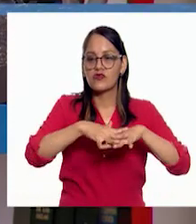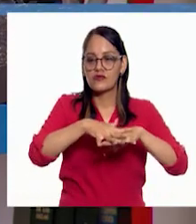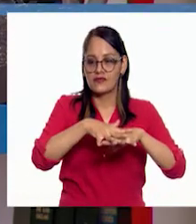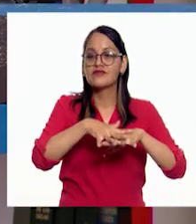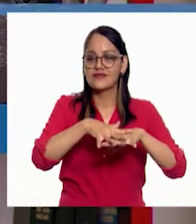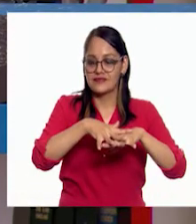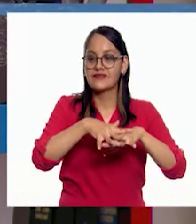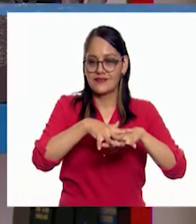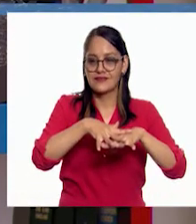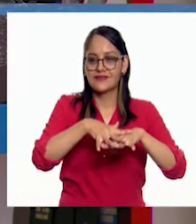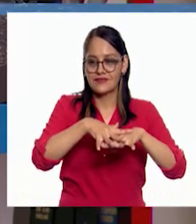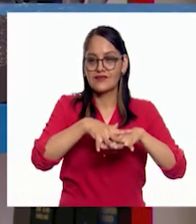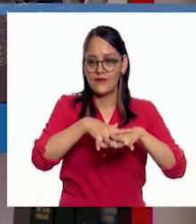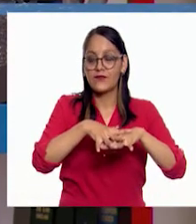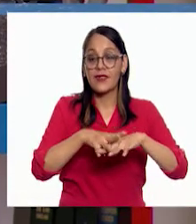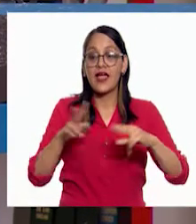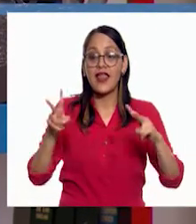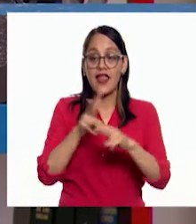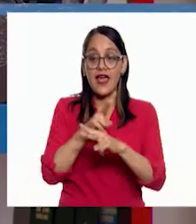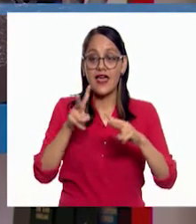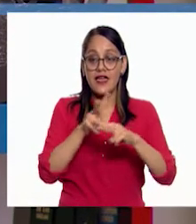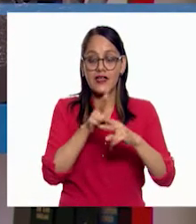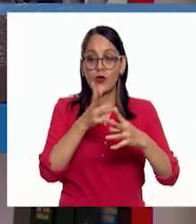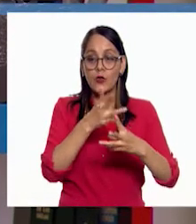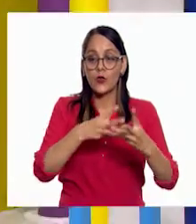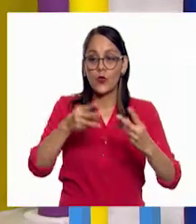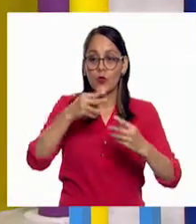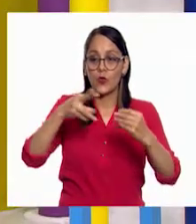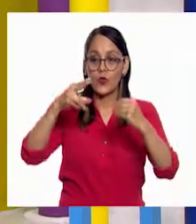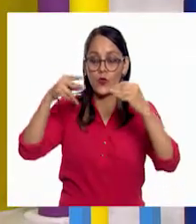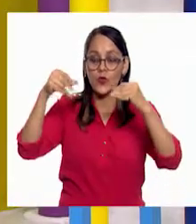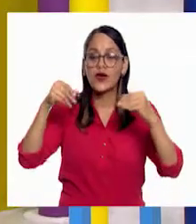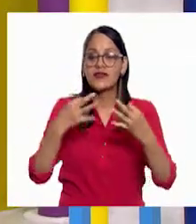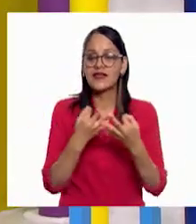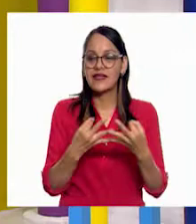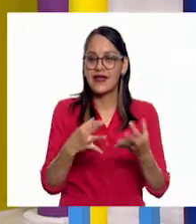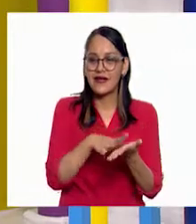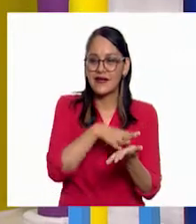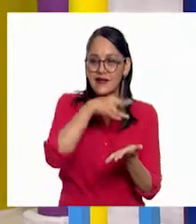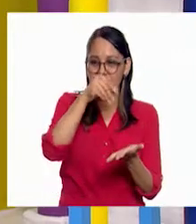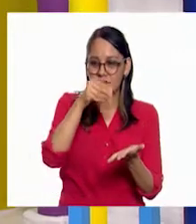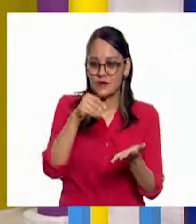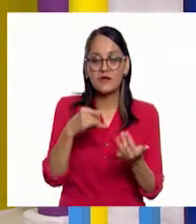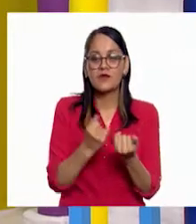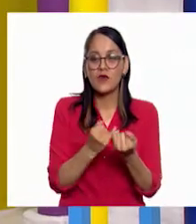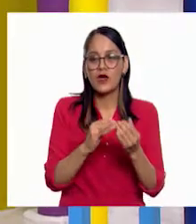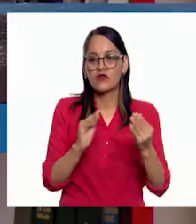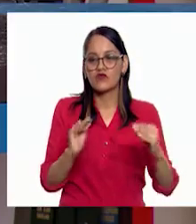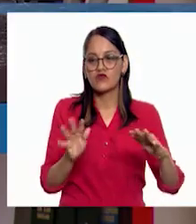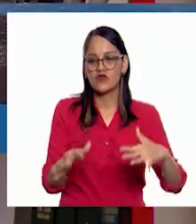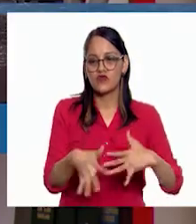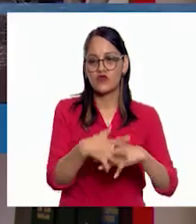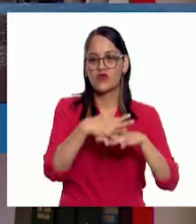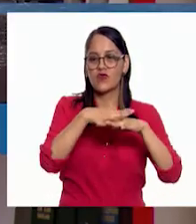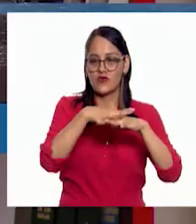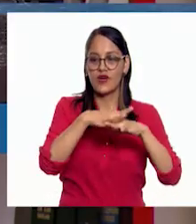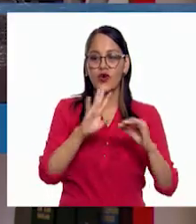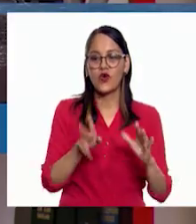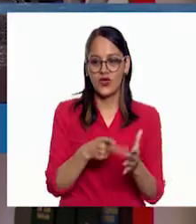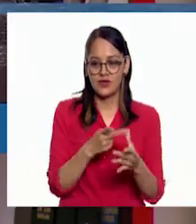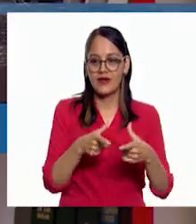Como lo mencionabas, es decir, el aire va a jalar toda la tierra, el polvo, en este caso la harina, y va a tapar otra vez ese hoyo.